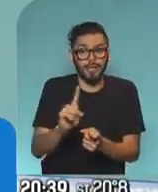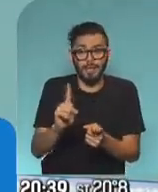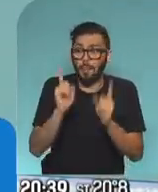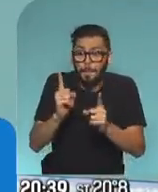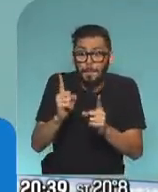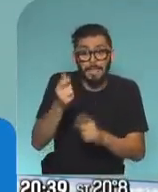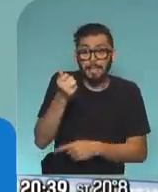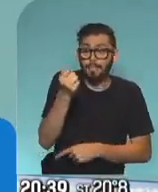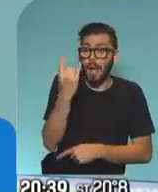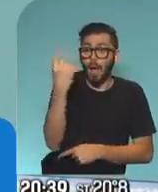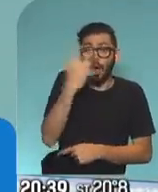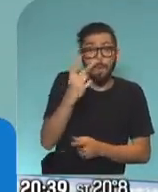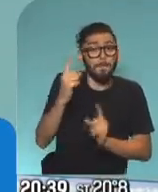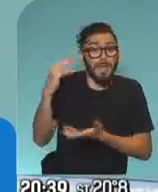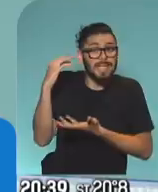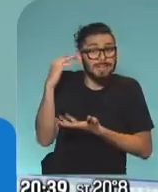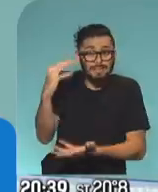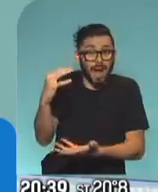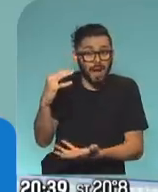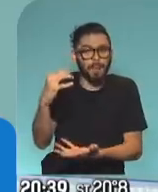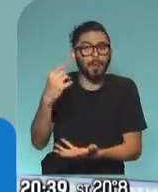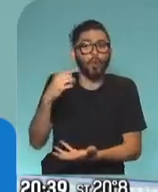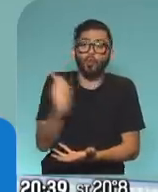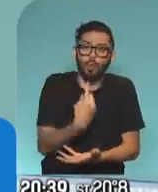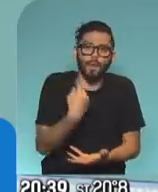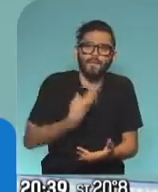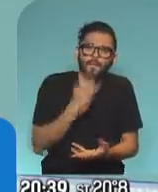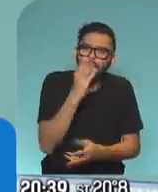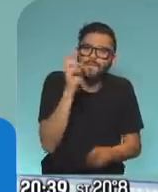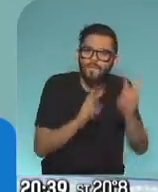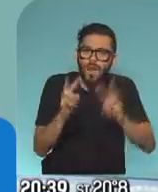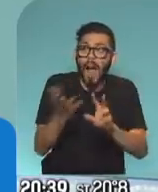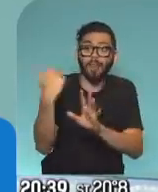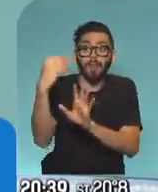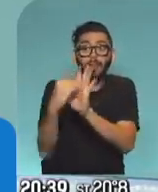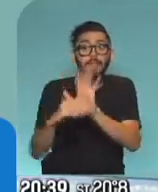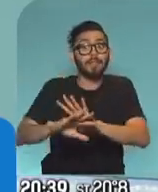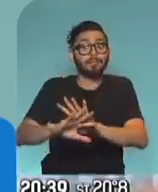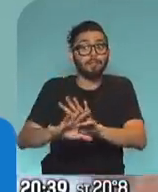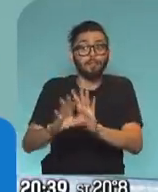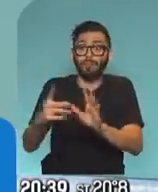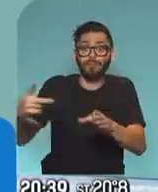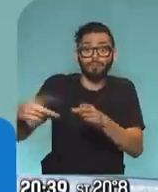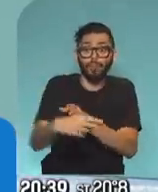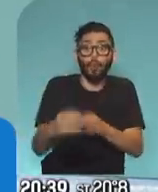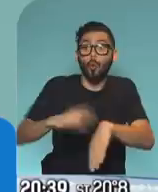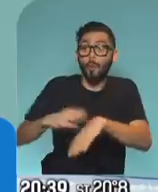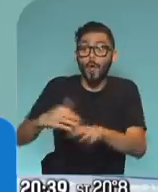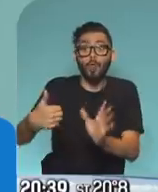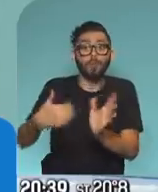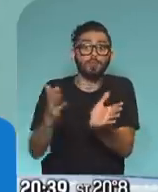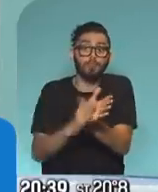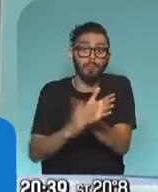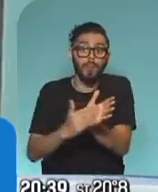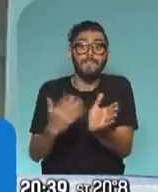misma Asignación Universal que siempre, con la diferencia que fuimos a buscar a los nenes que se habían caído de la Asignación Universal por falta de documentación. Esos